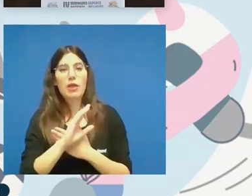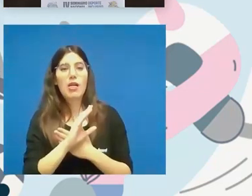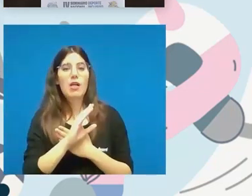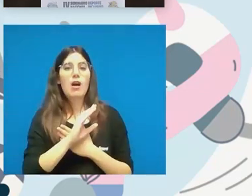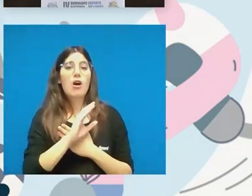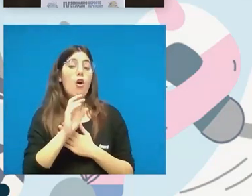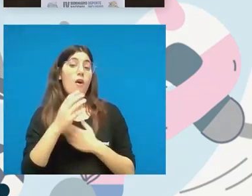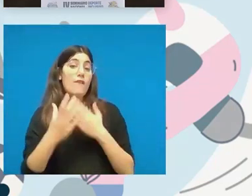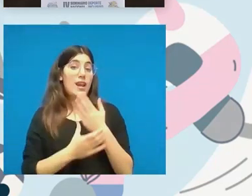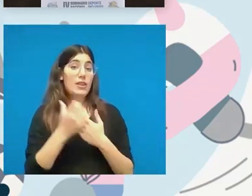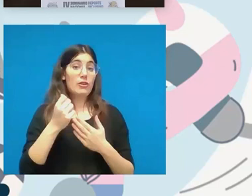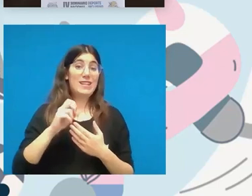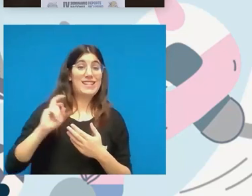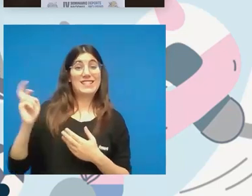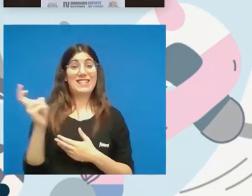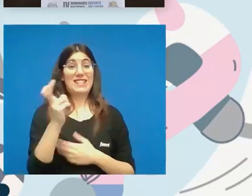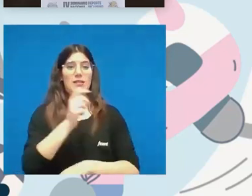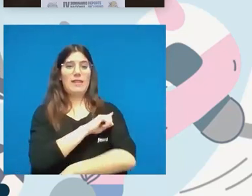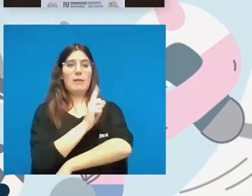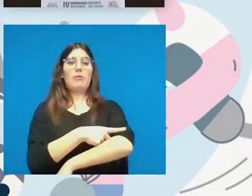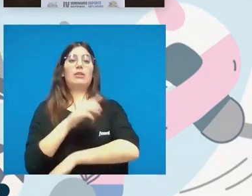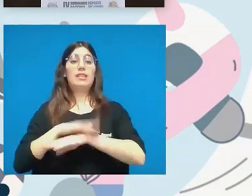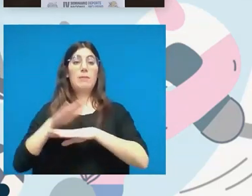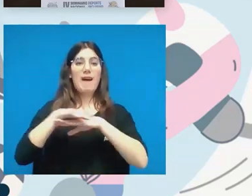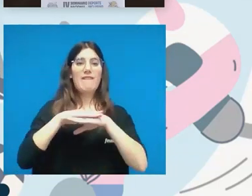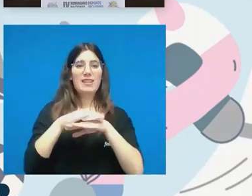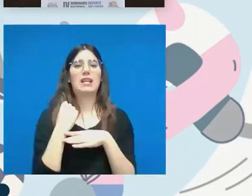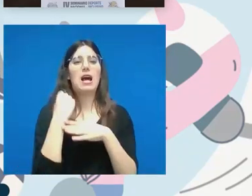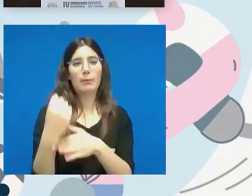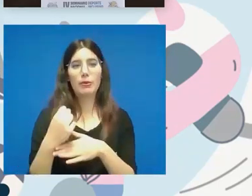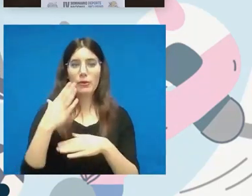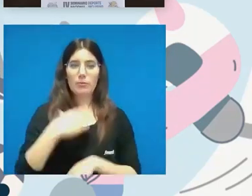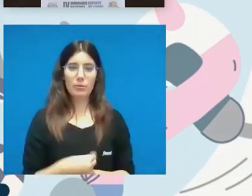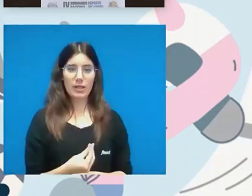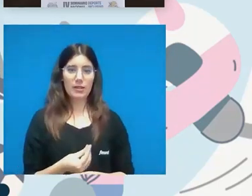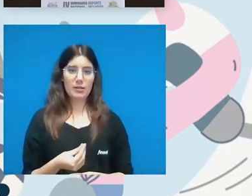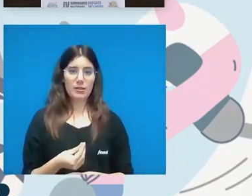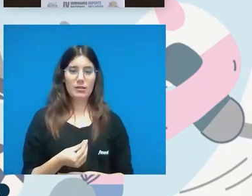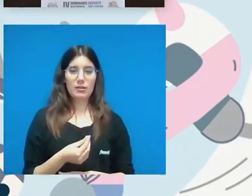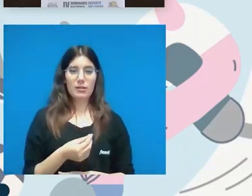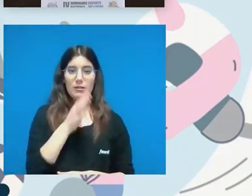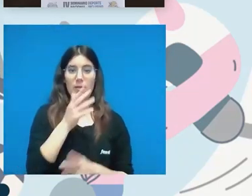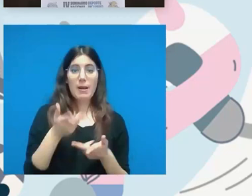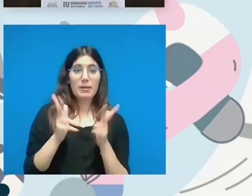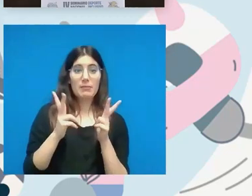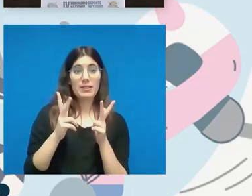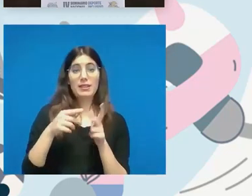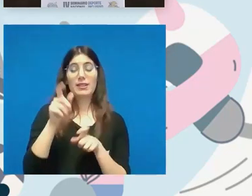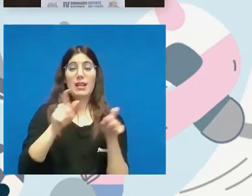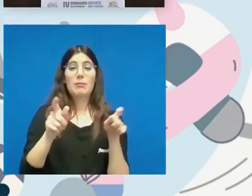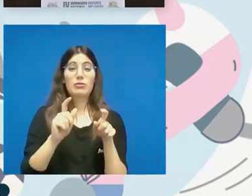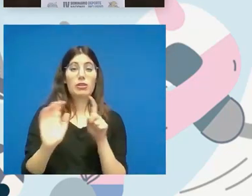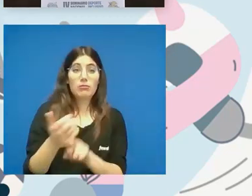polideportivas que puedan en la base puedan en la base permitir que la persona encuentre su encaje